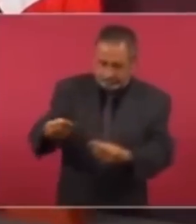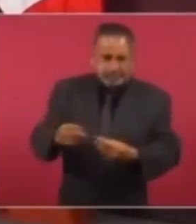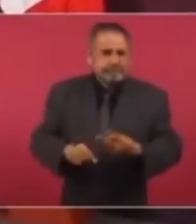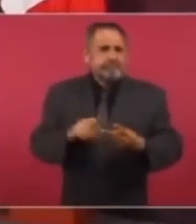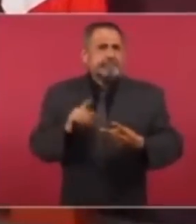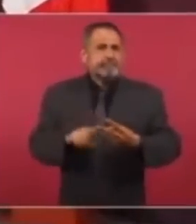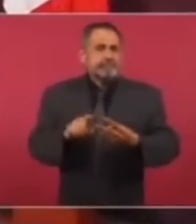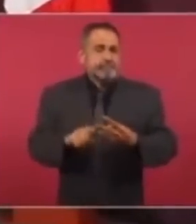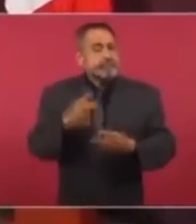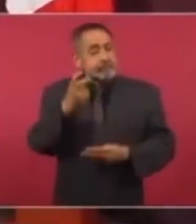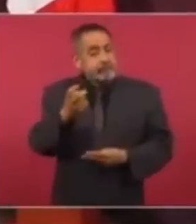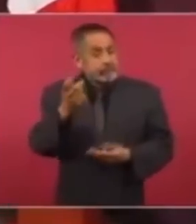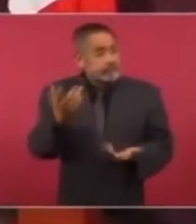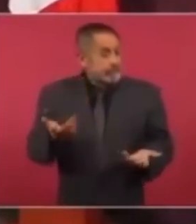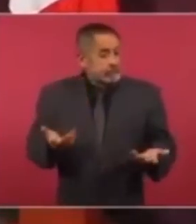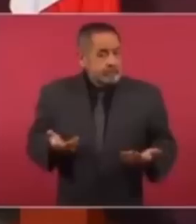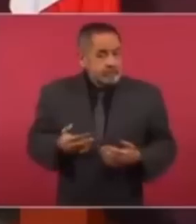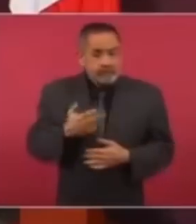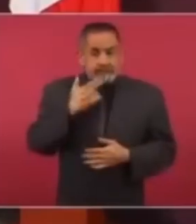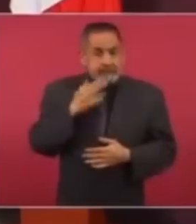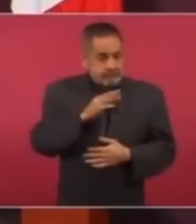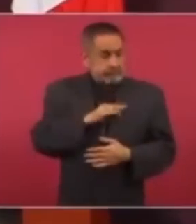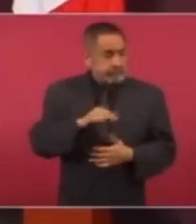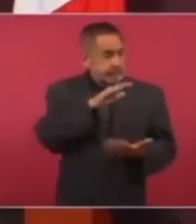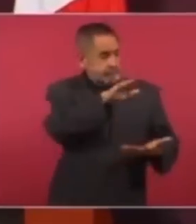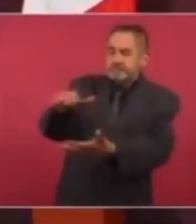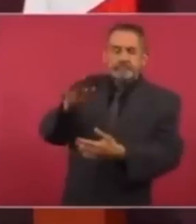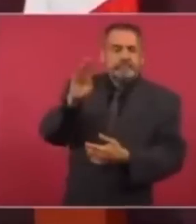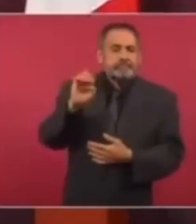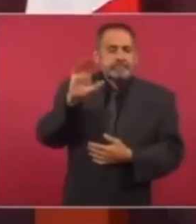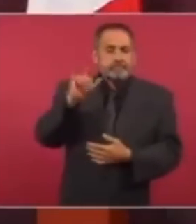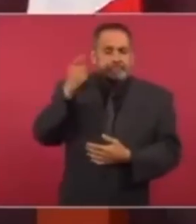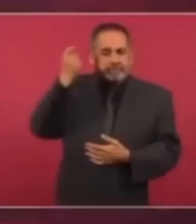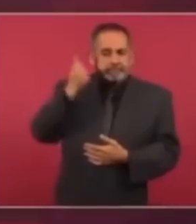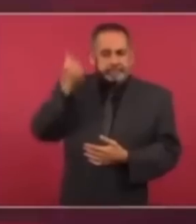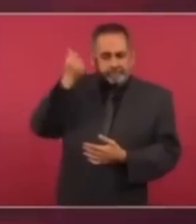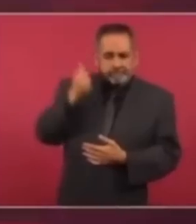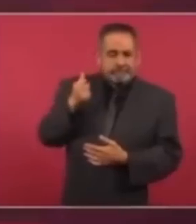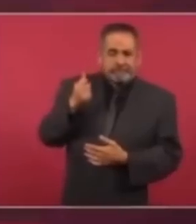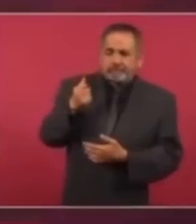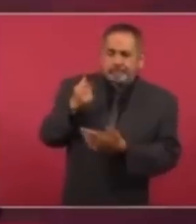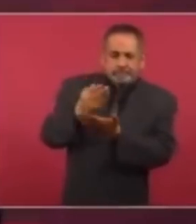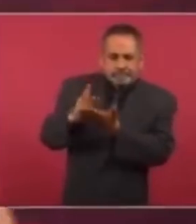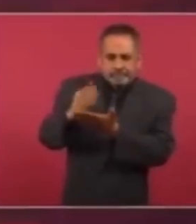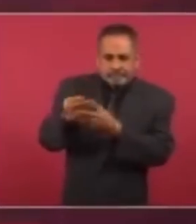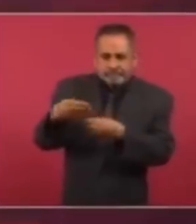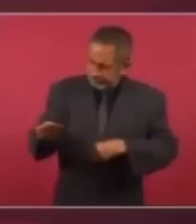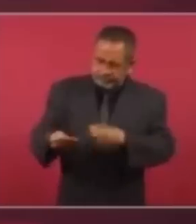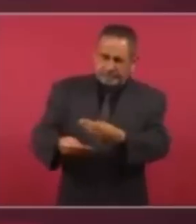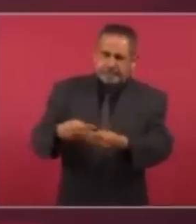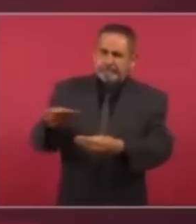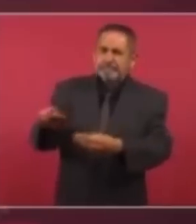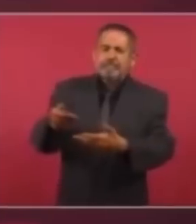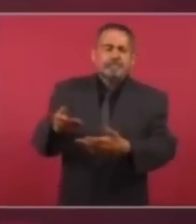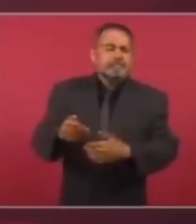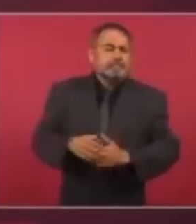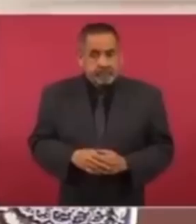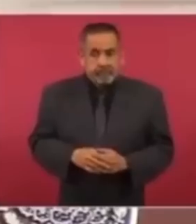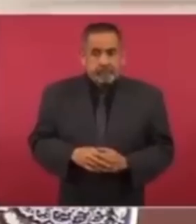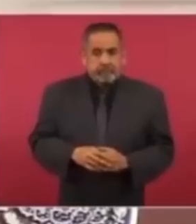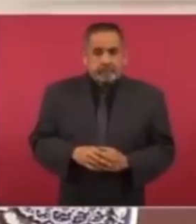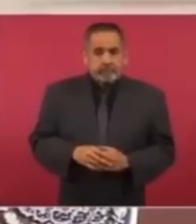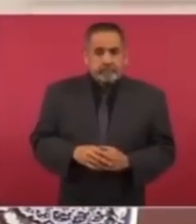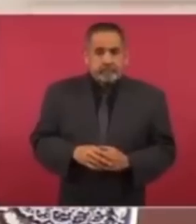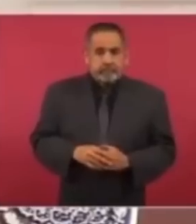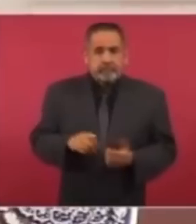Es lo que nos permite entregar las becas a estudiantes de familias pobres, porque no puede haber